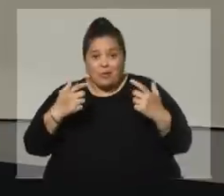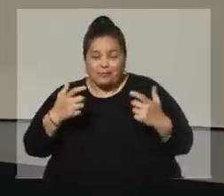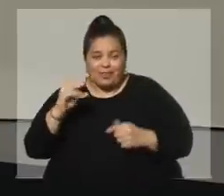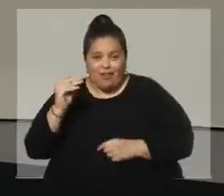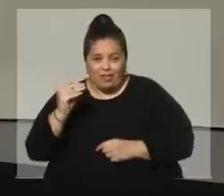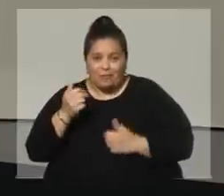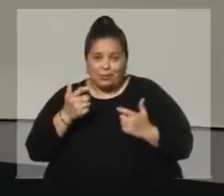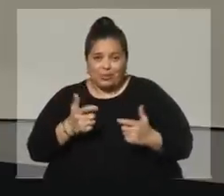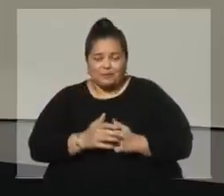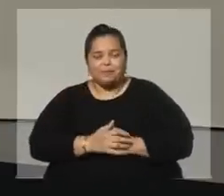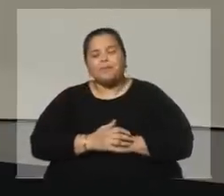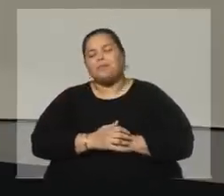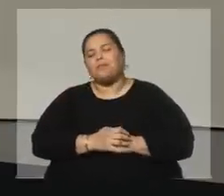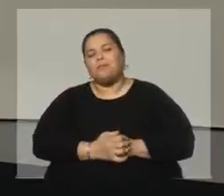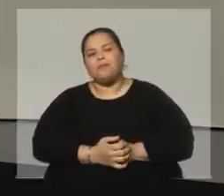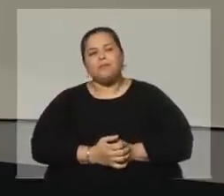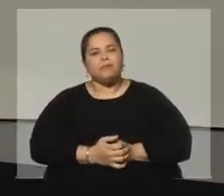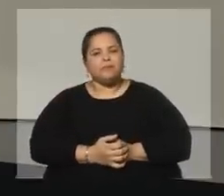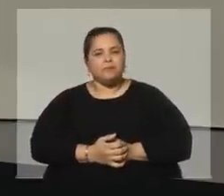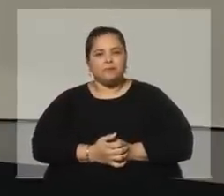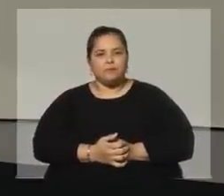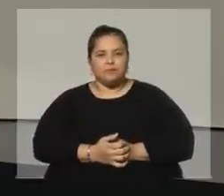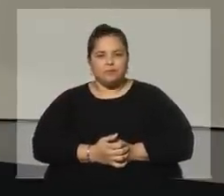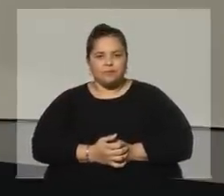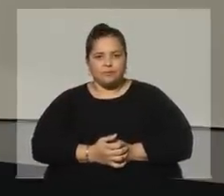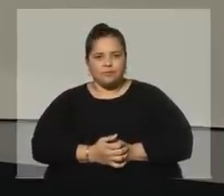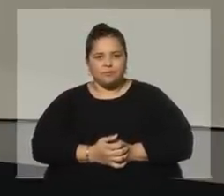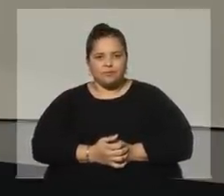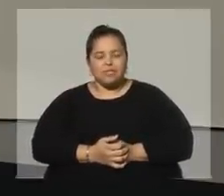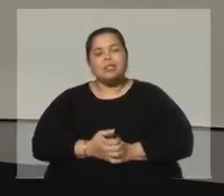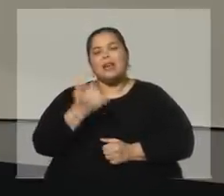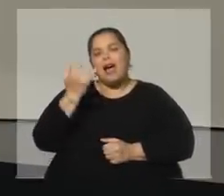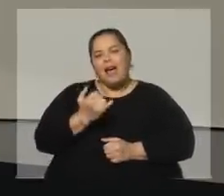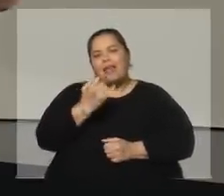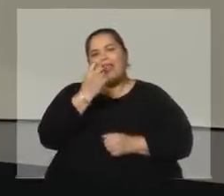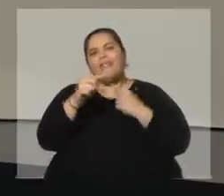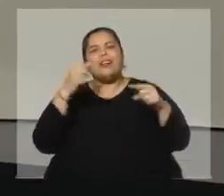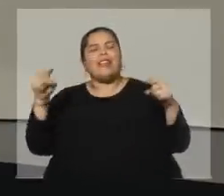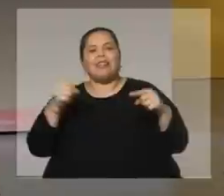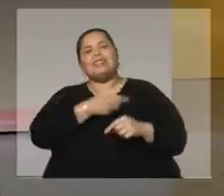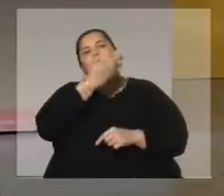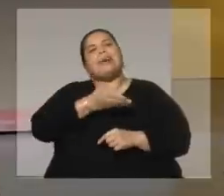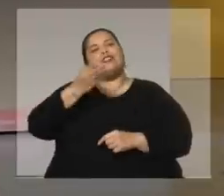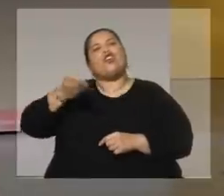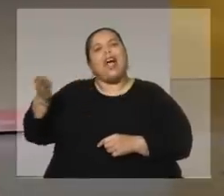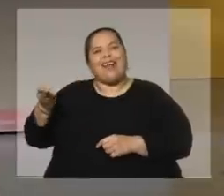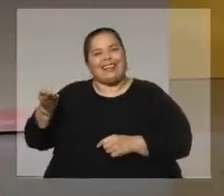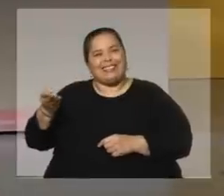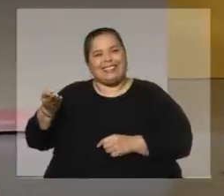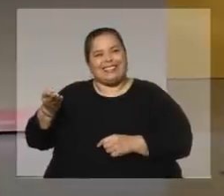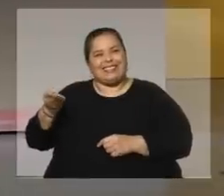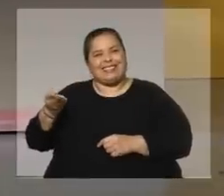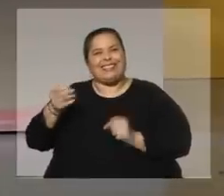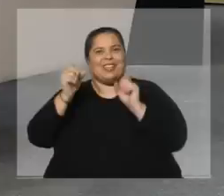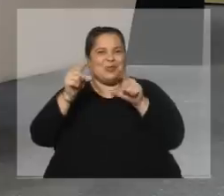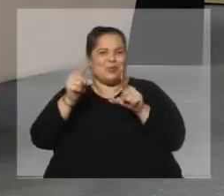hay varios personajes que interpretás en la televisión. Déjamelo decir así,